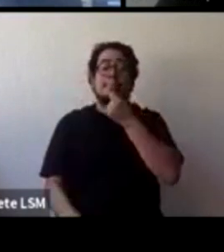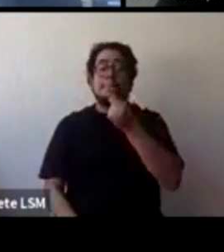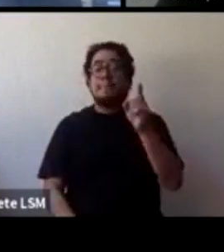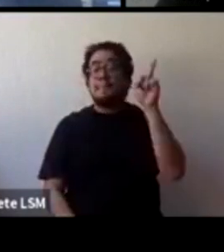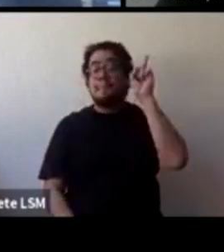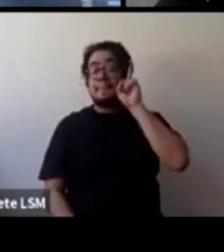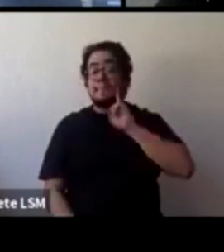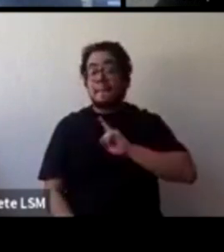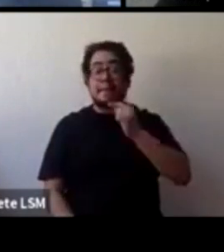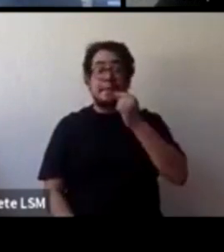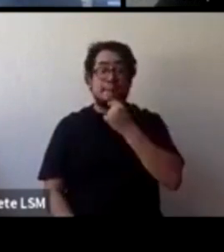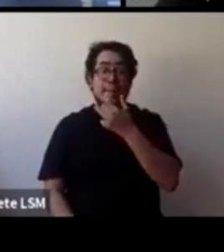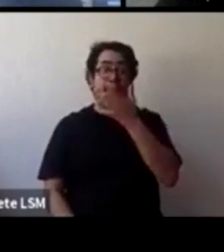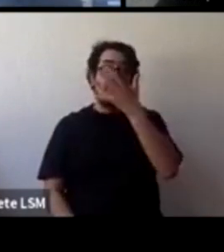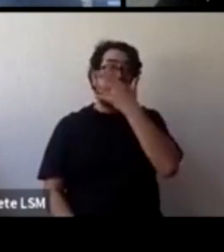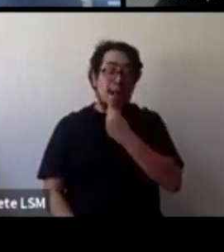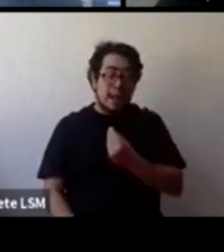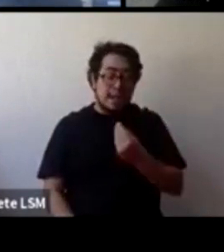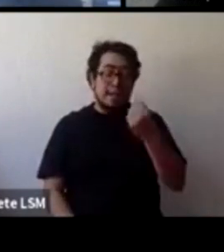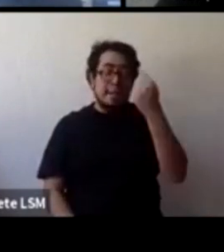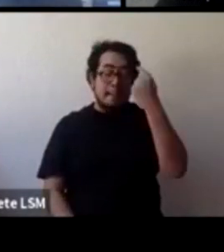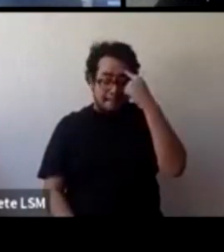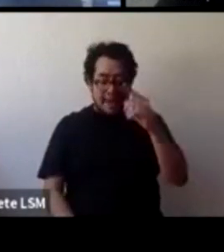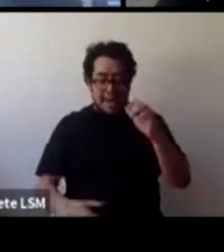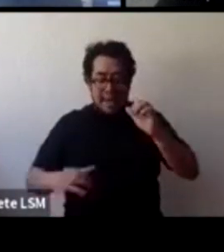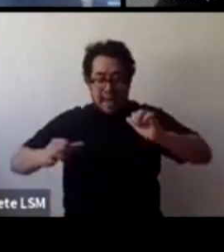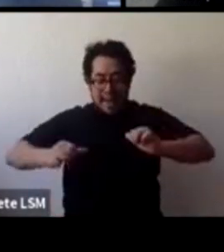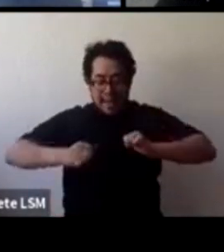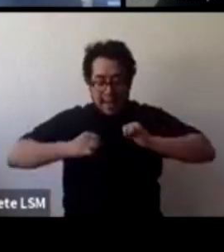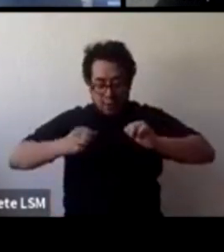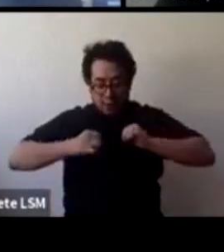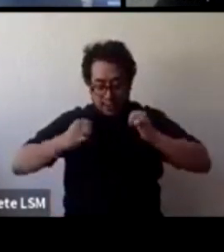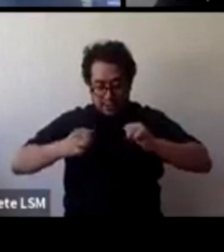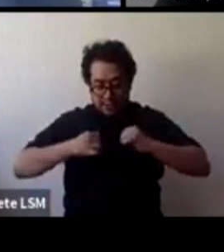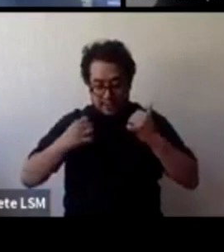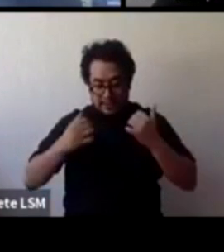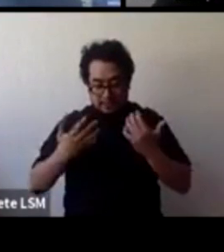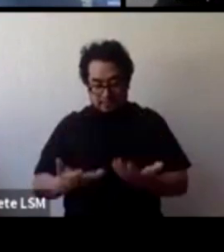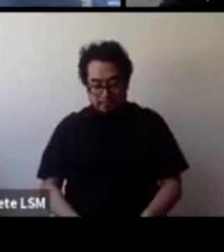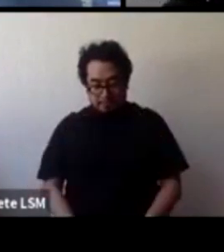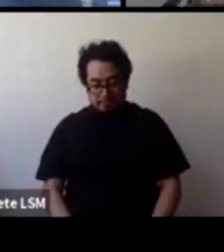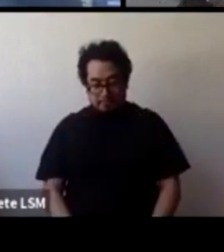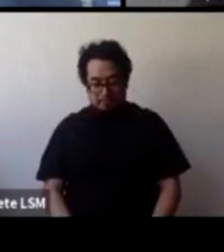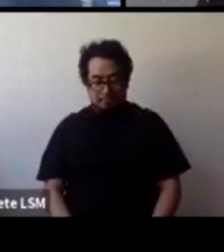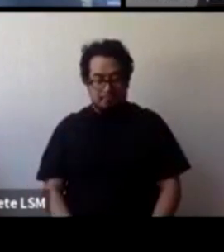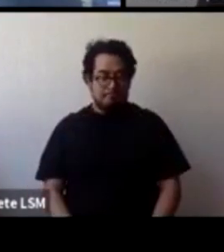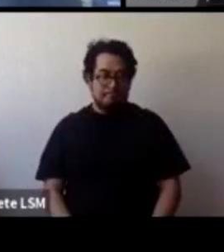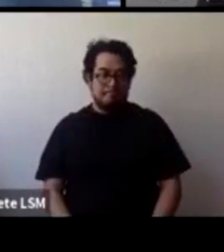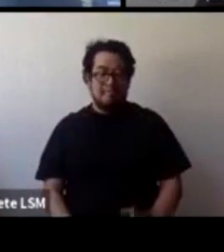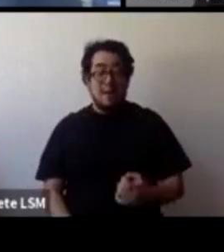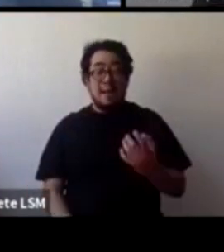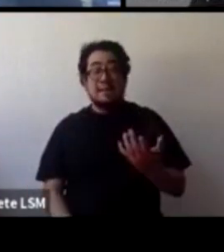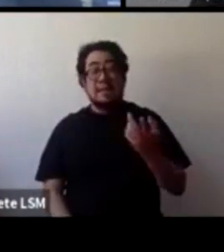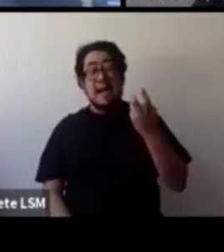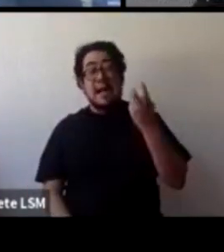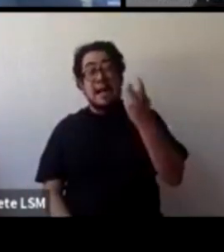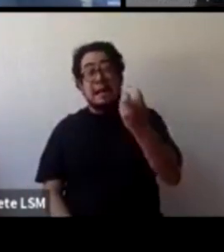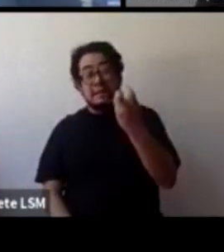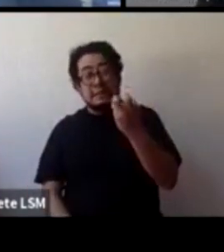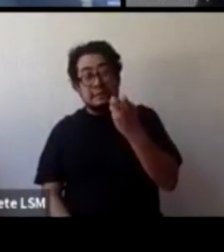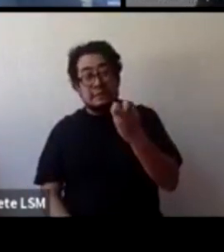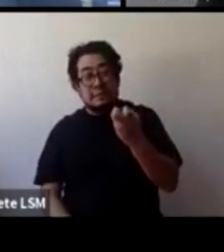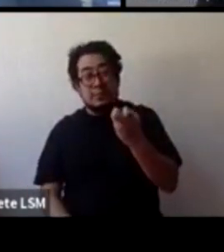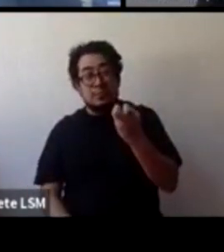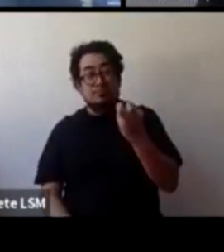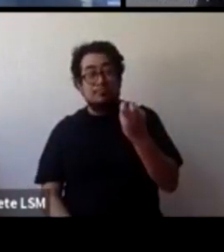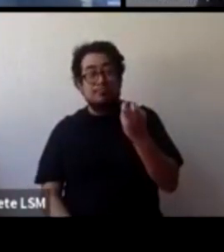centros de atención para adolescentes que han cometido prácticas abusivas sexuales. Entonces, eso por ejemplo garantiza que